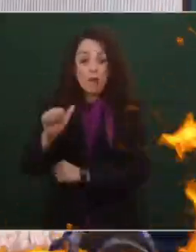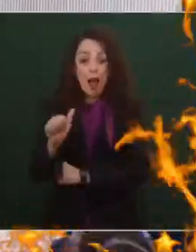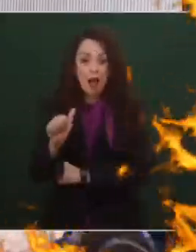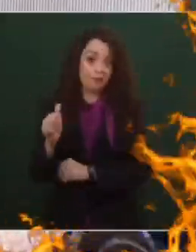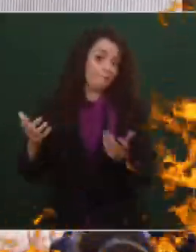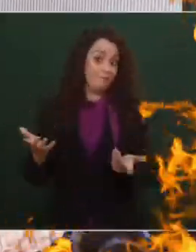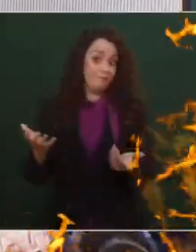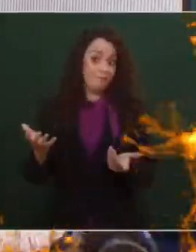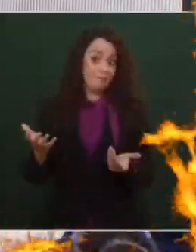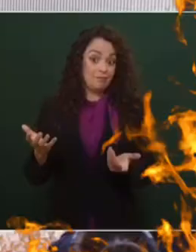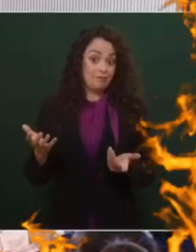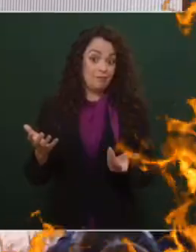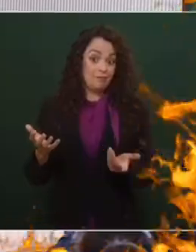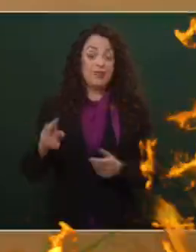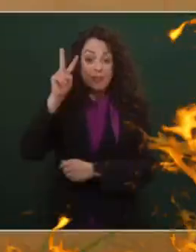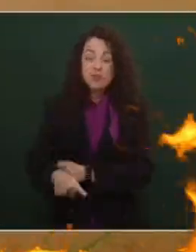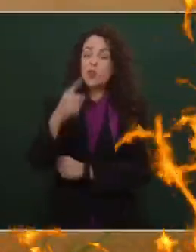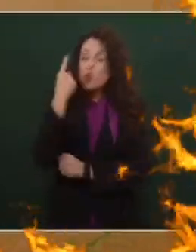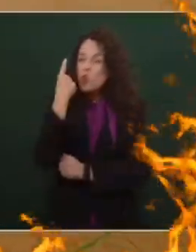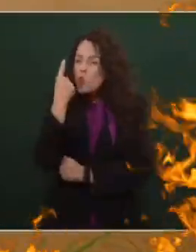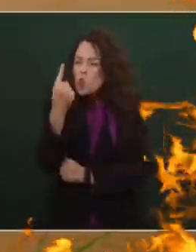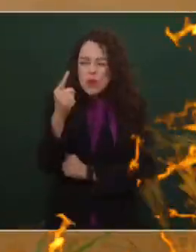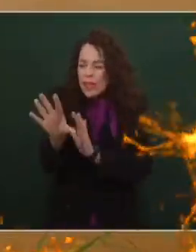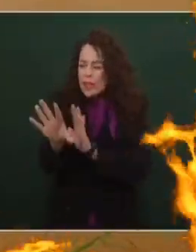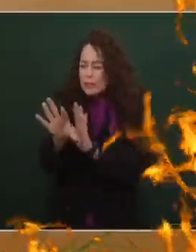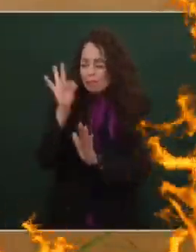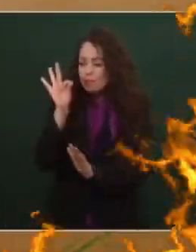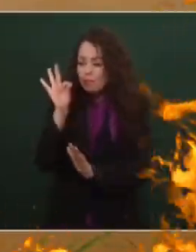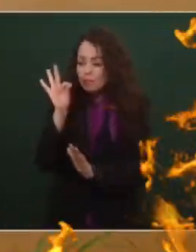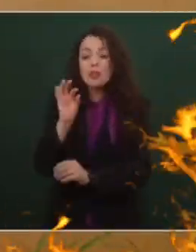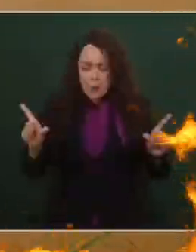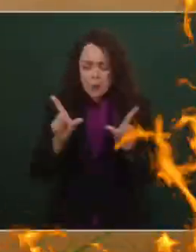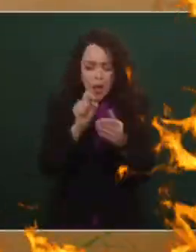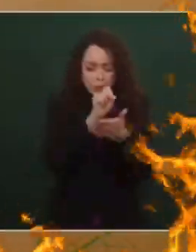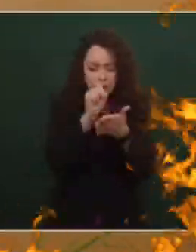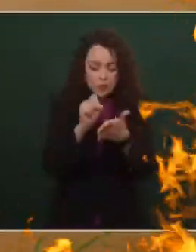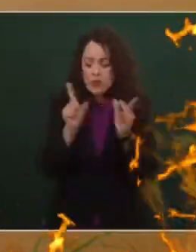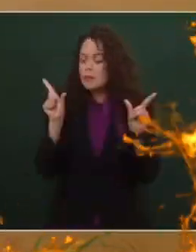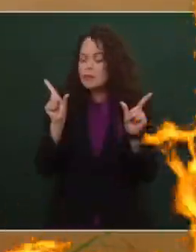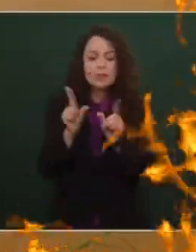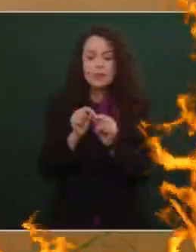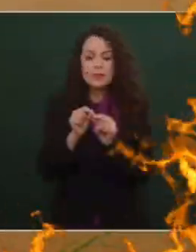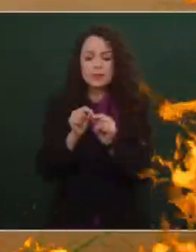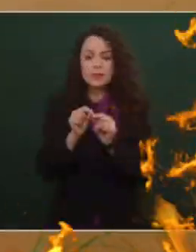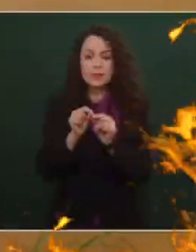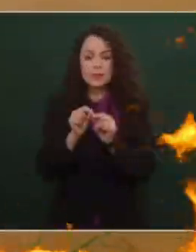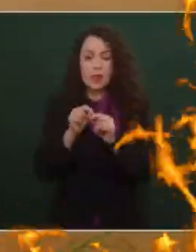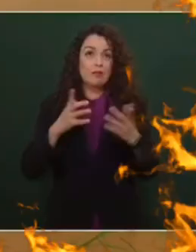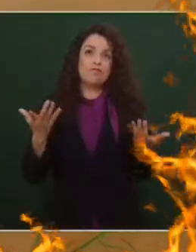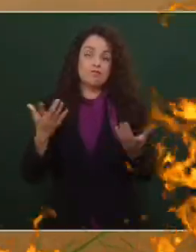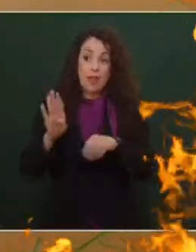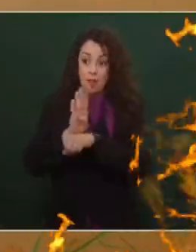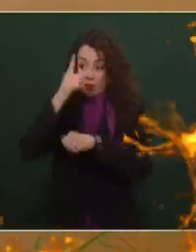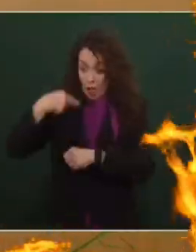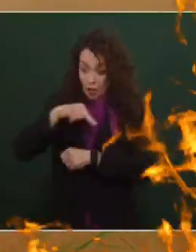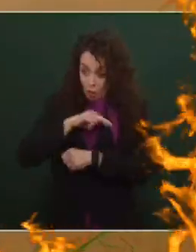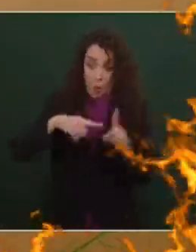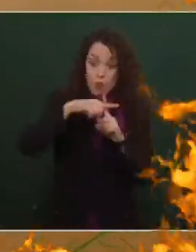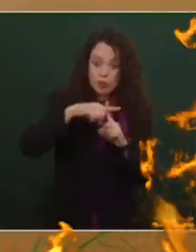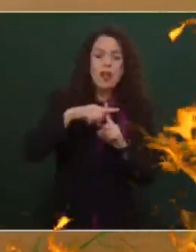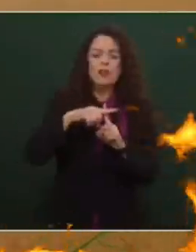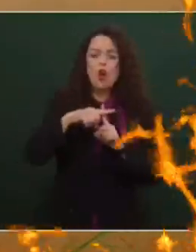no encuentra uno, una nota, bueno, un artículo, ya no hablemos a favor, sino neutral.